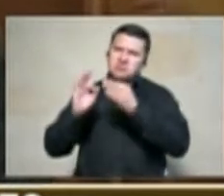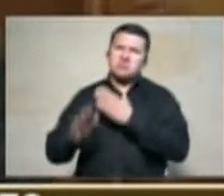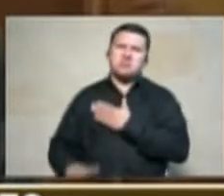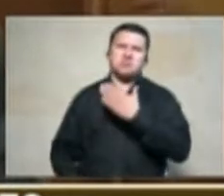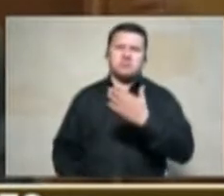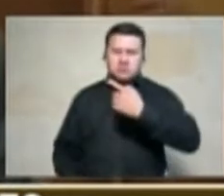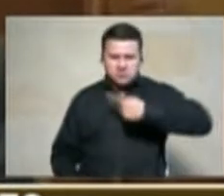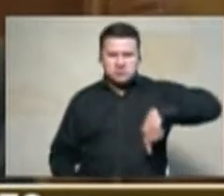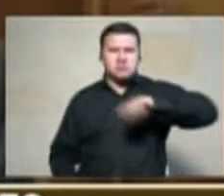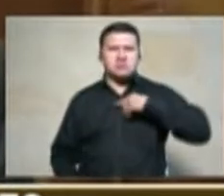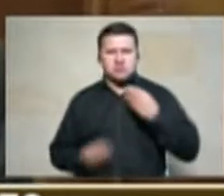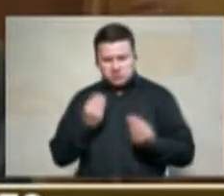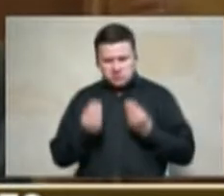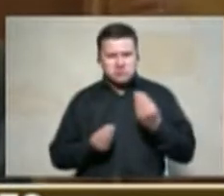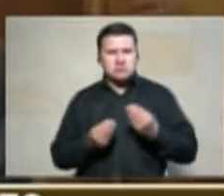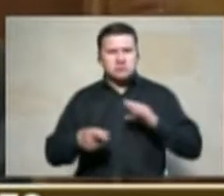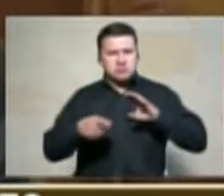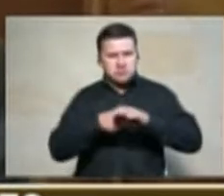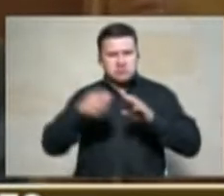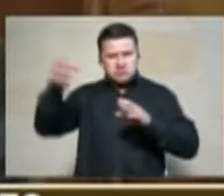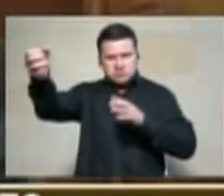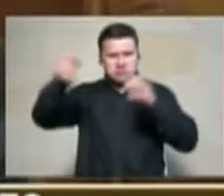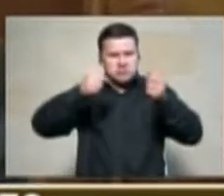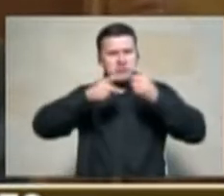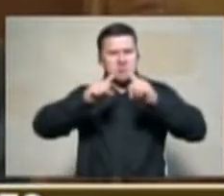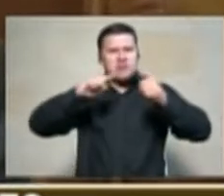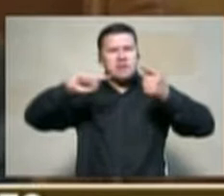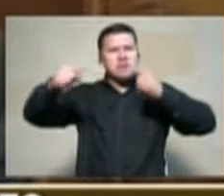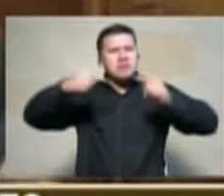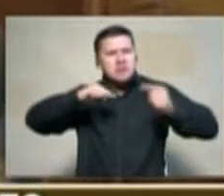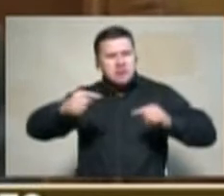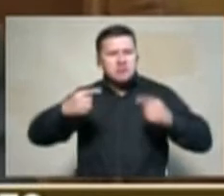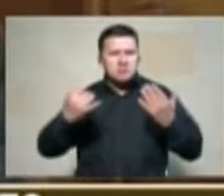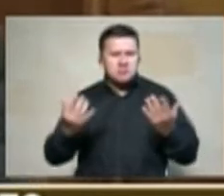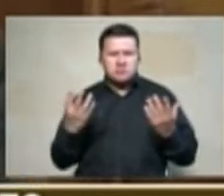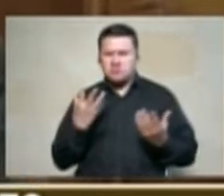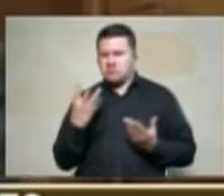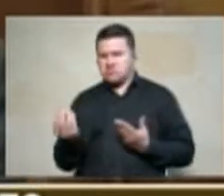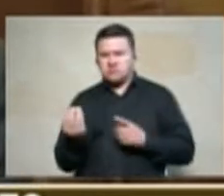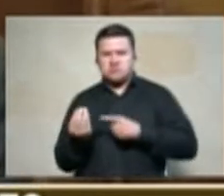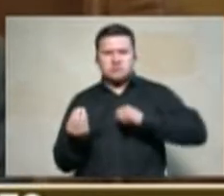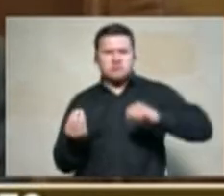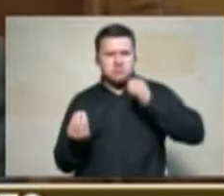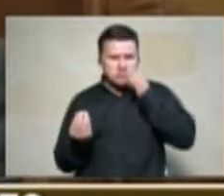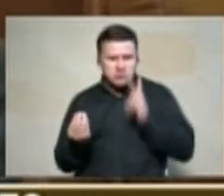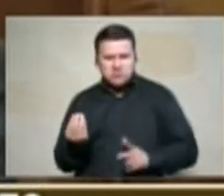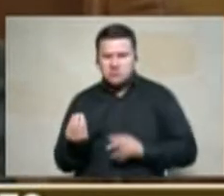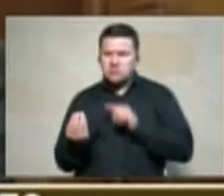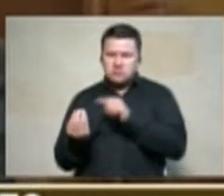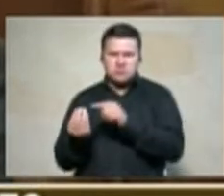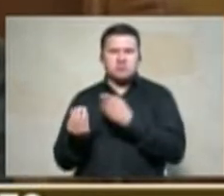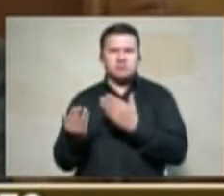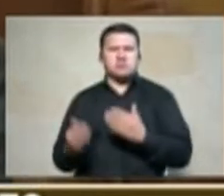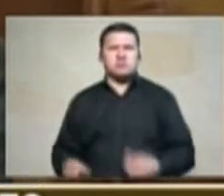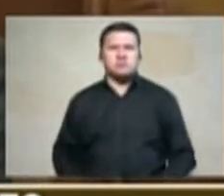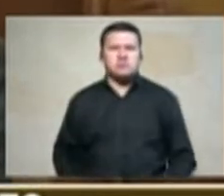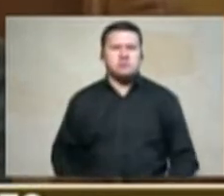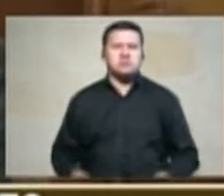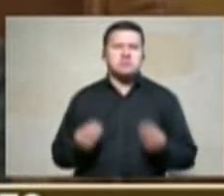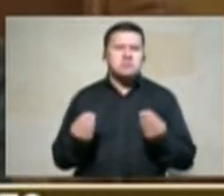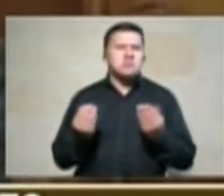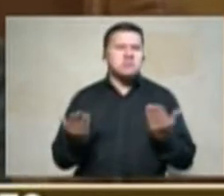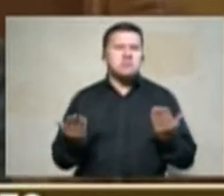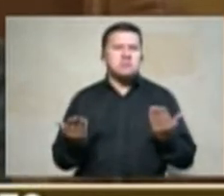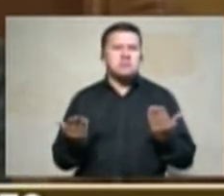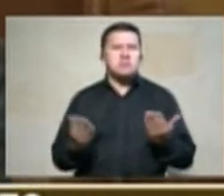debates como lo hemos citado en la comisión de derechos humanos para pedirle cuentas de